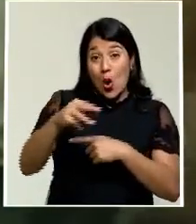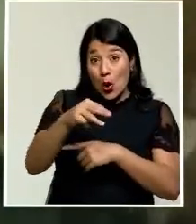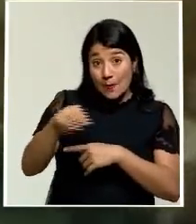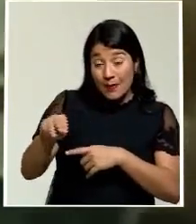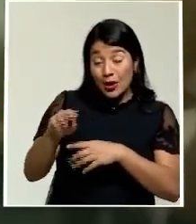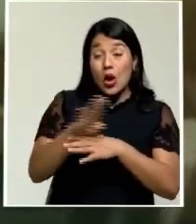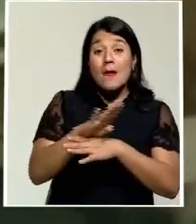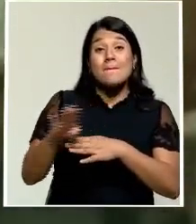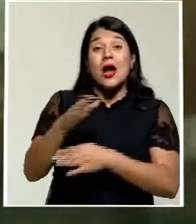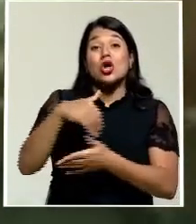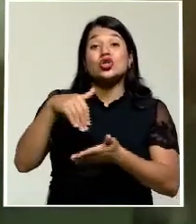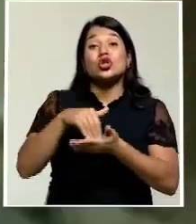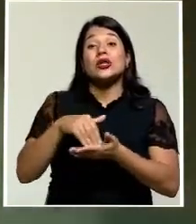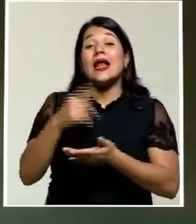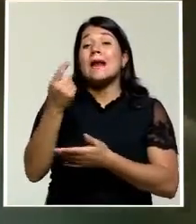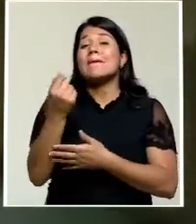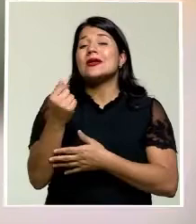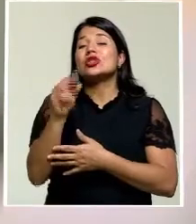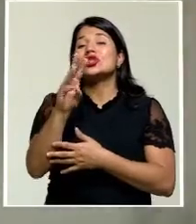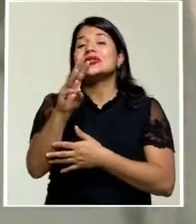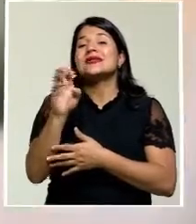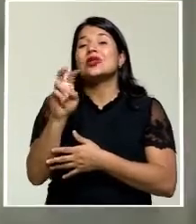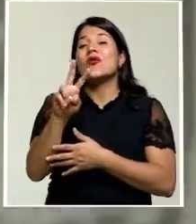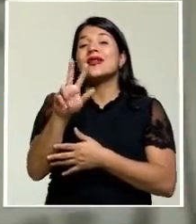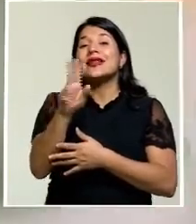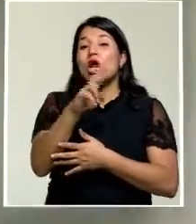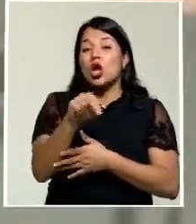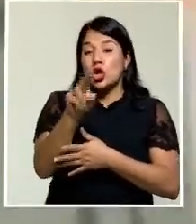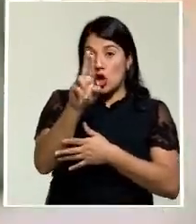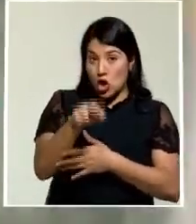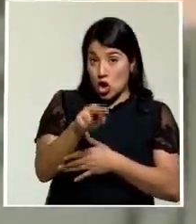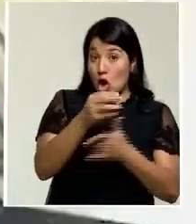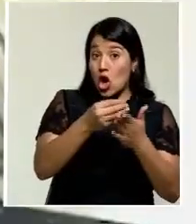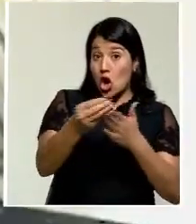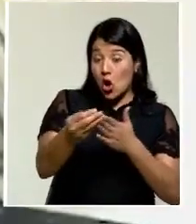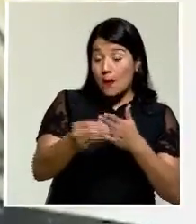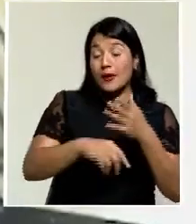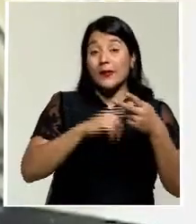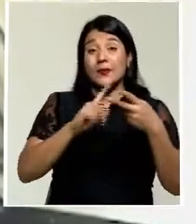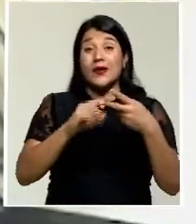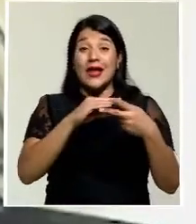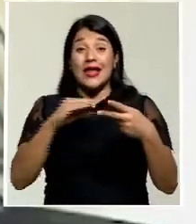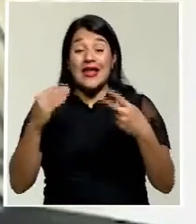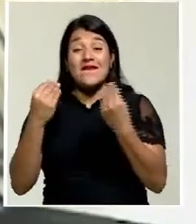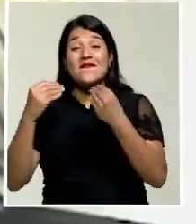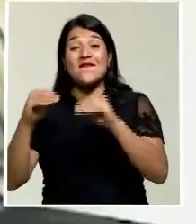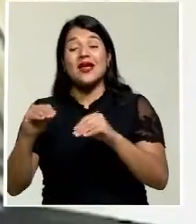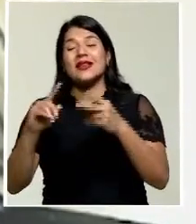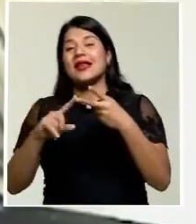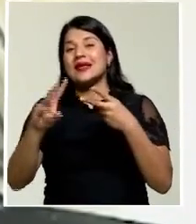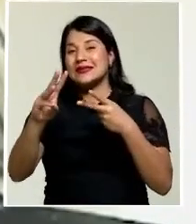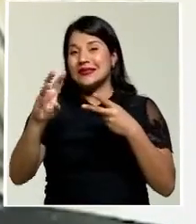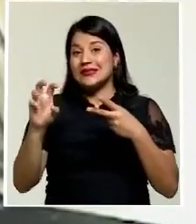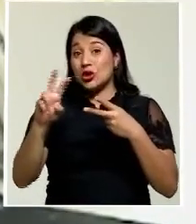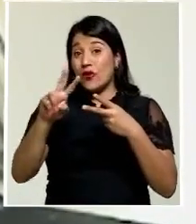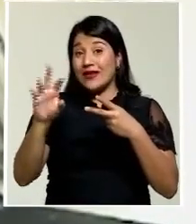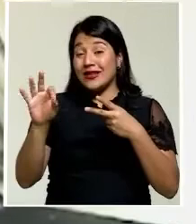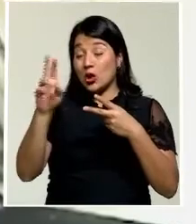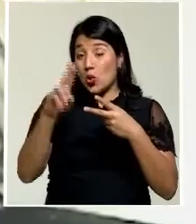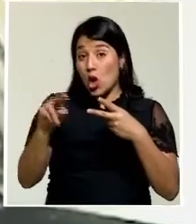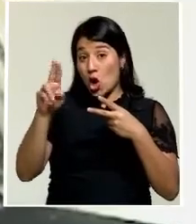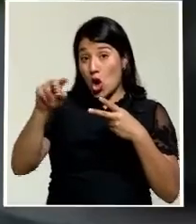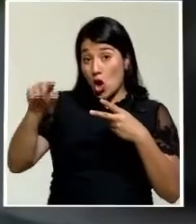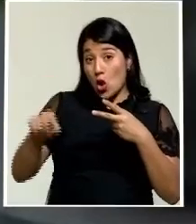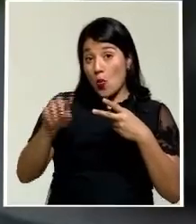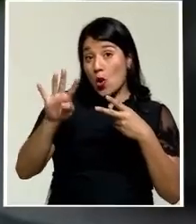Banco Central es de 623 colones y 30 céntimos la compra, mientras que la venta está en 629 colones con